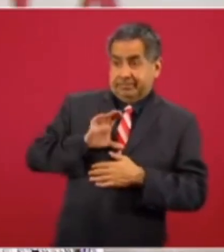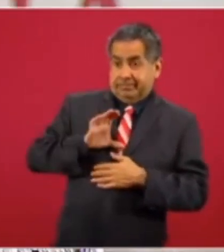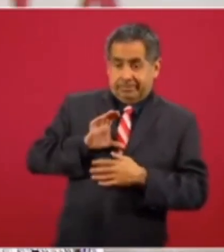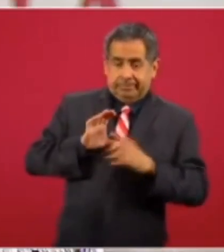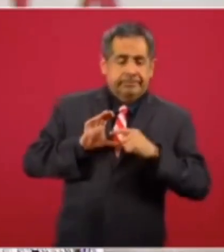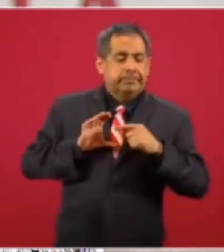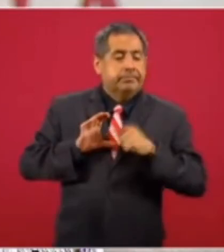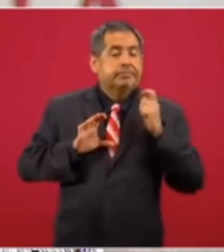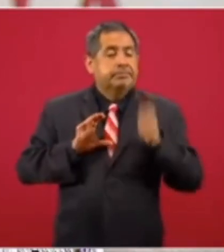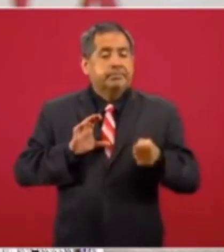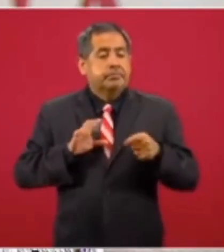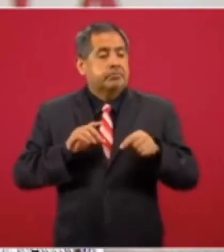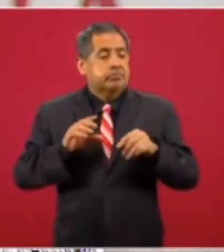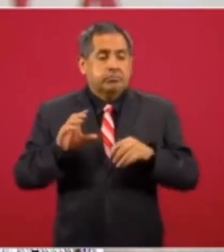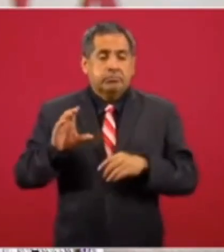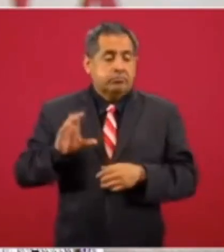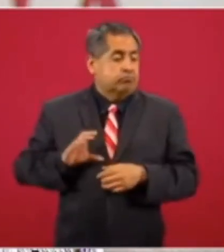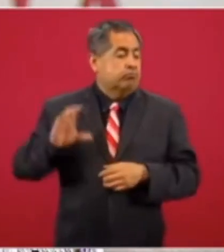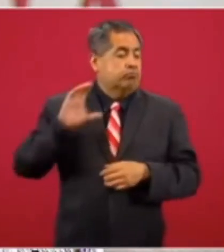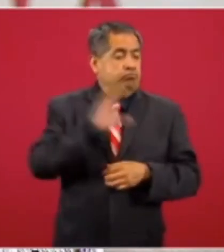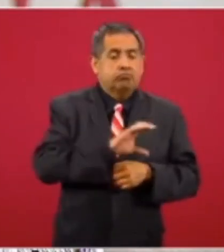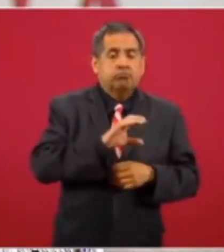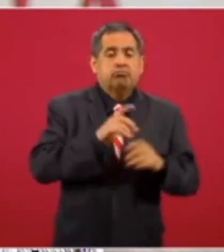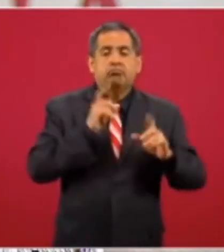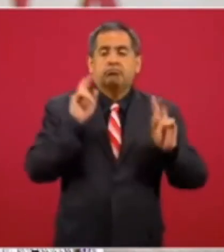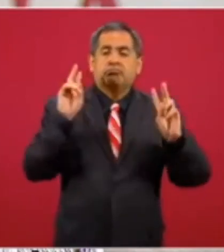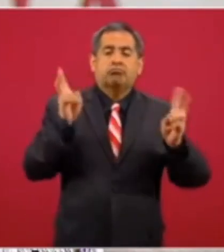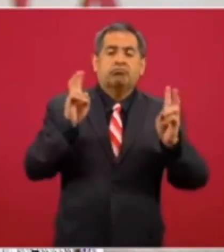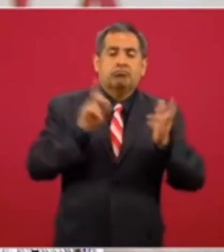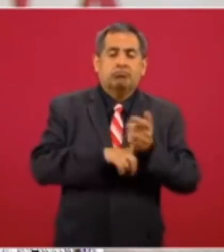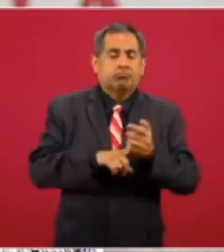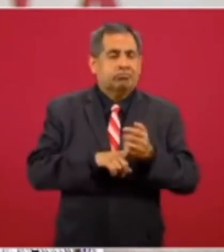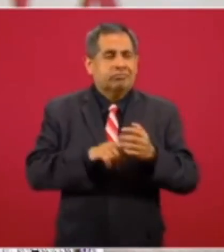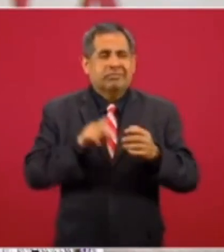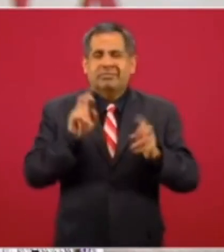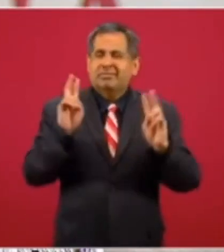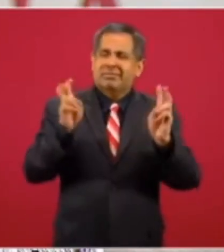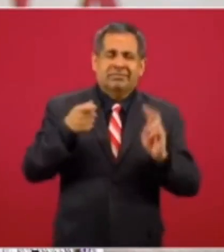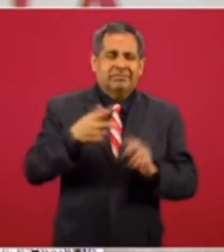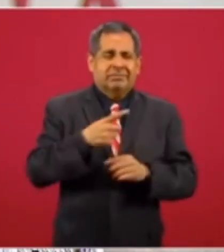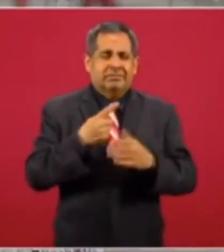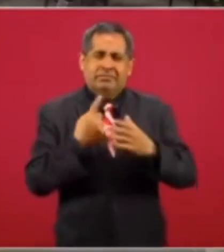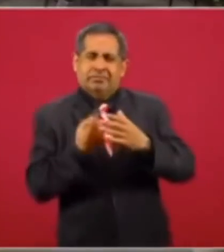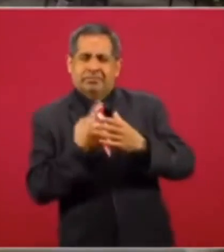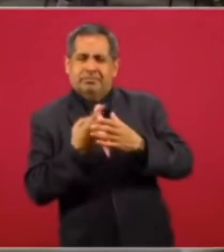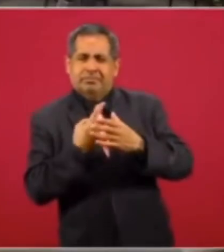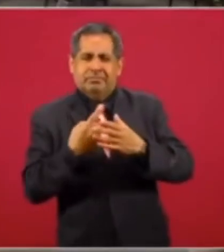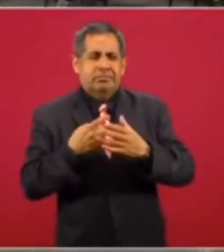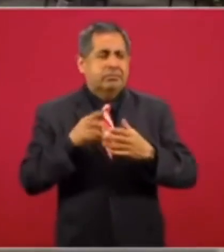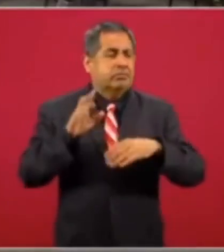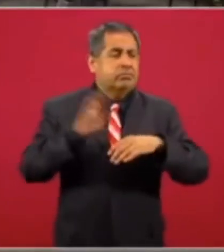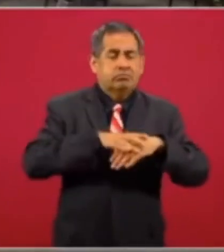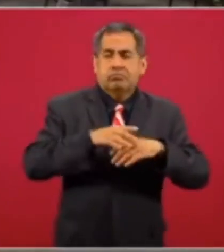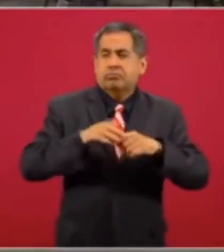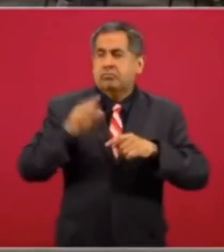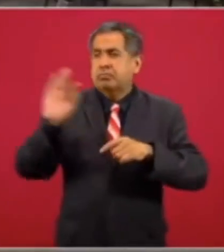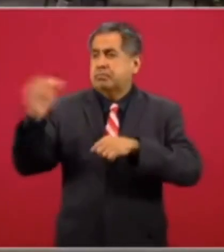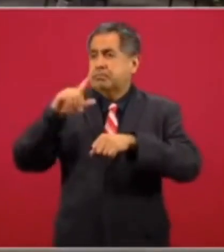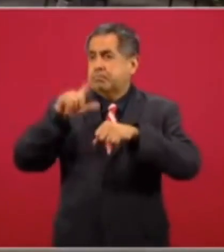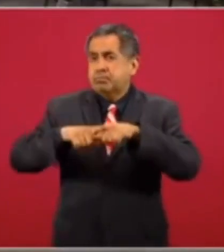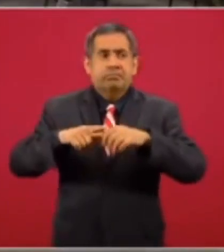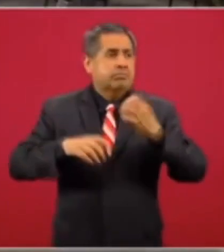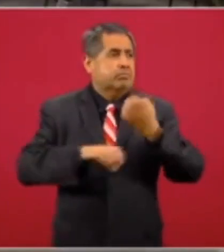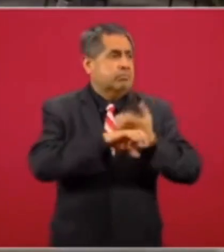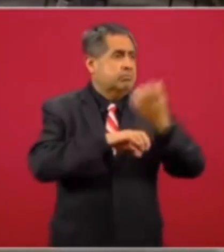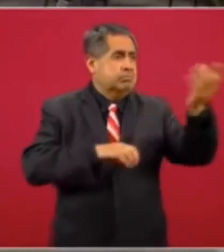en un fondo que popularmente se llamó la licuadora donde se mezclaron todos los recursos federales y